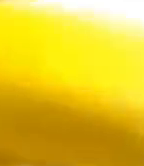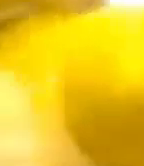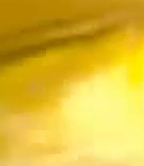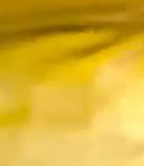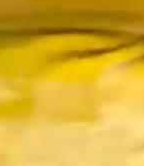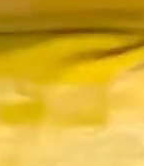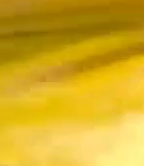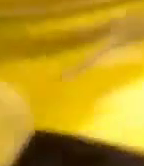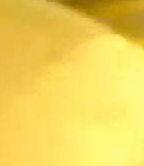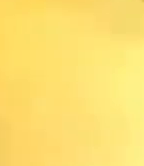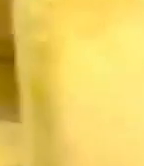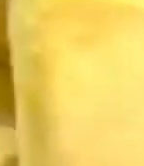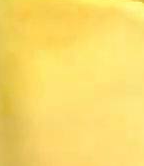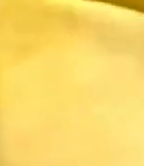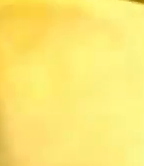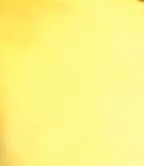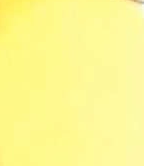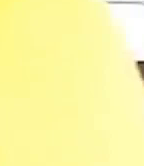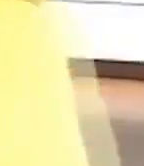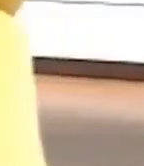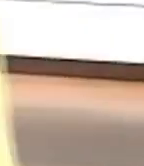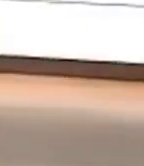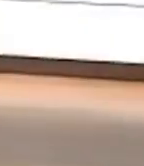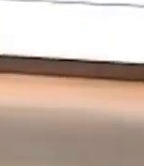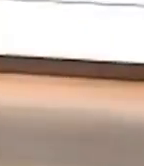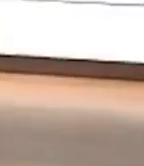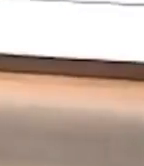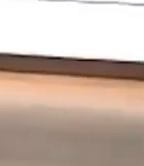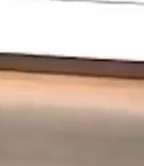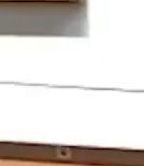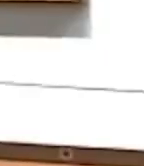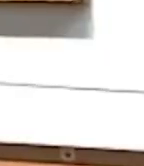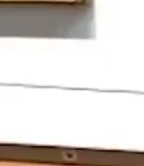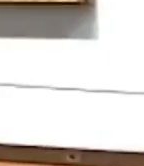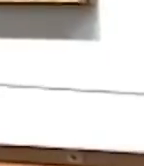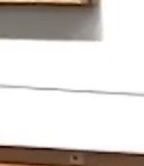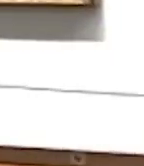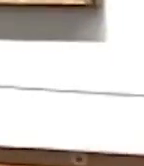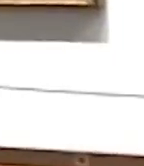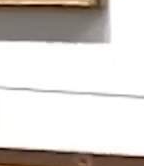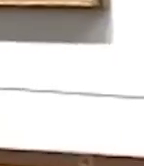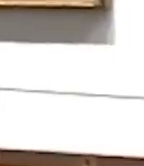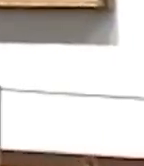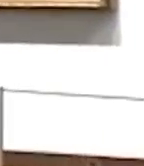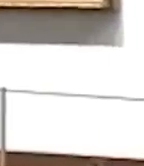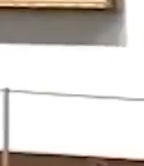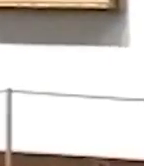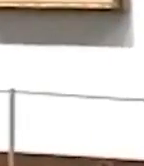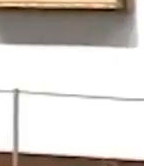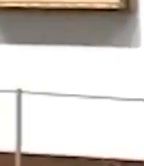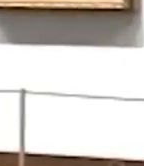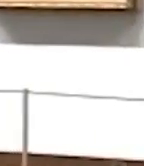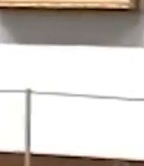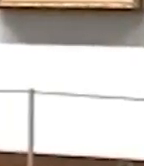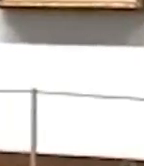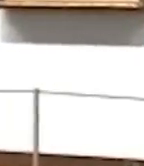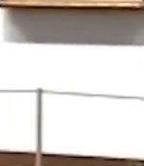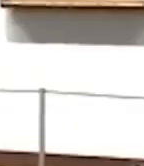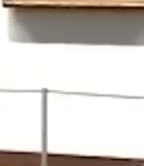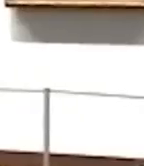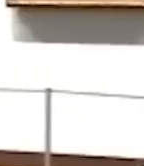preparen sus maletas para conseguir la nueva carta de pikachu que el recinto de amsterdam ha puesto a la venta